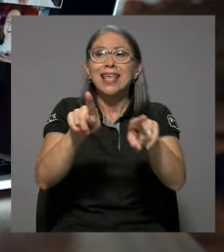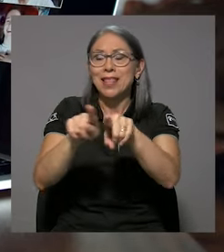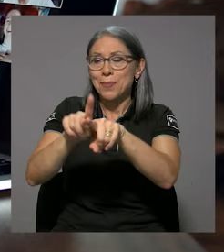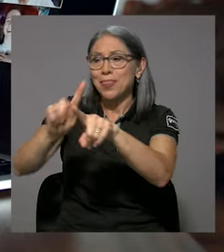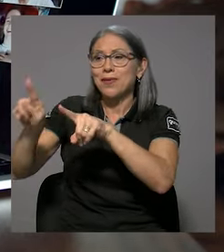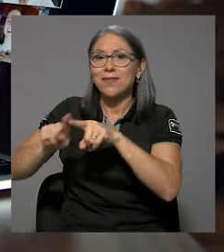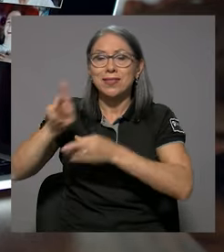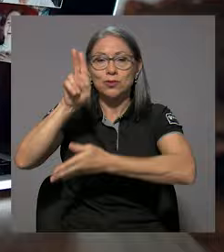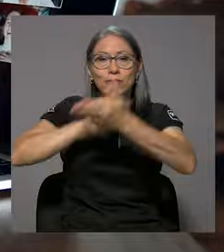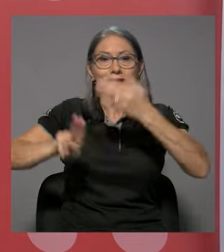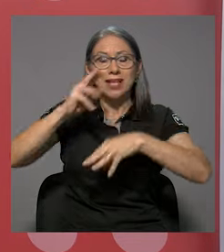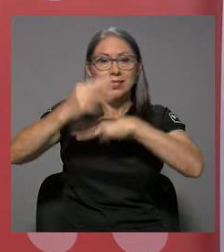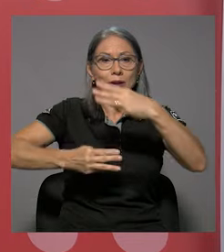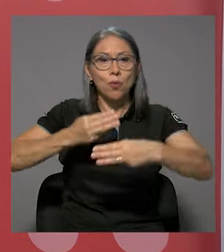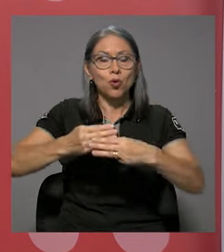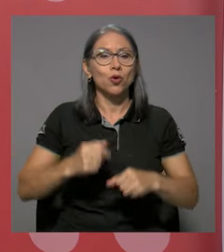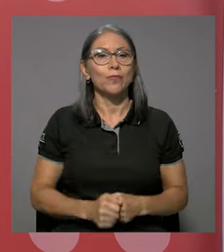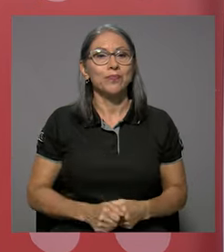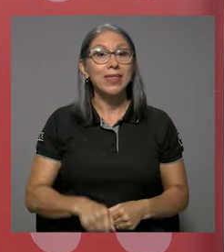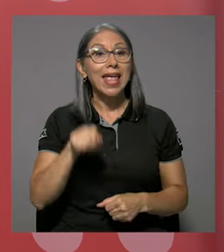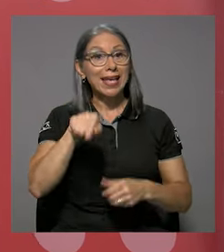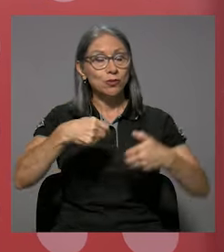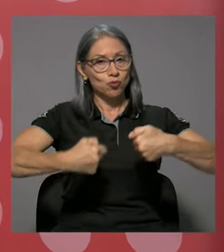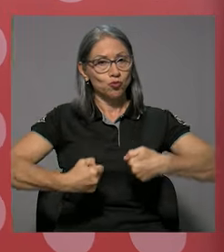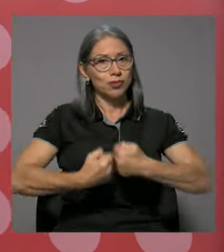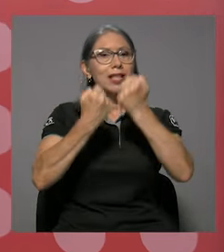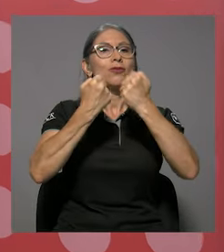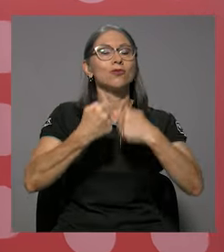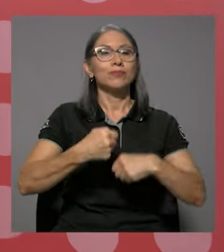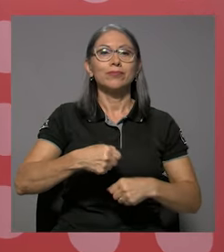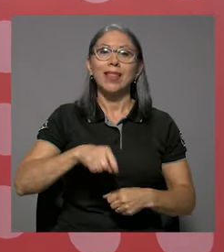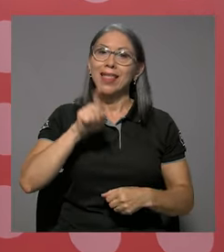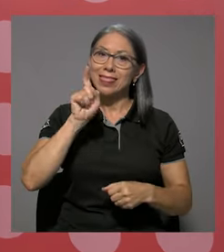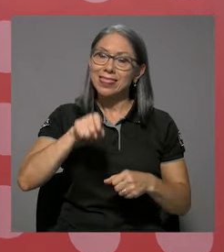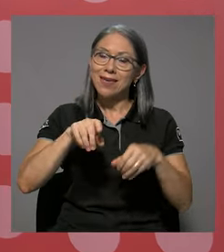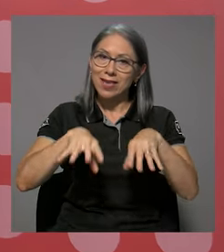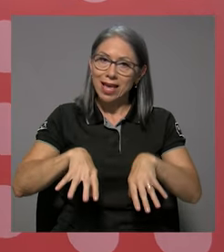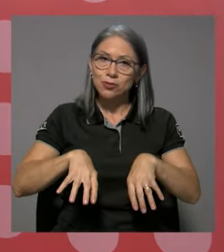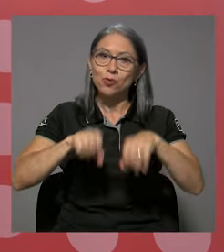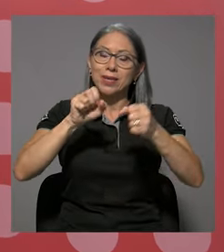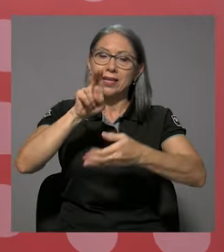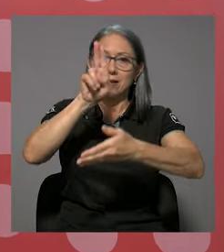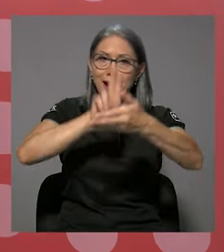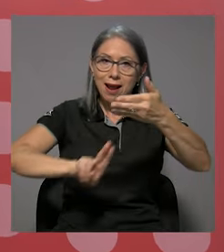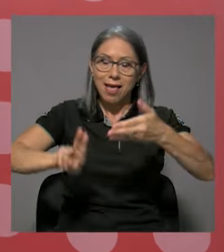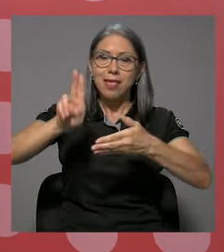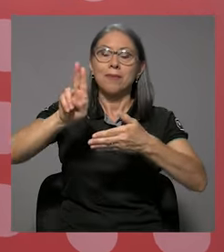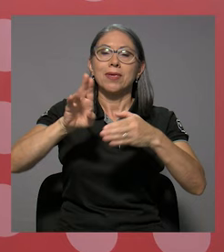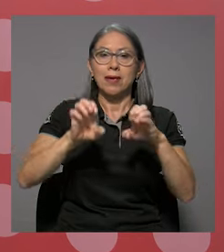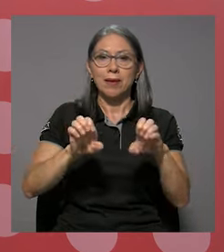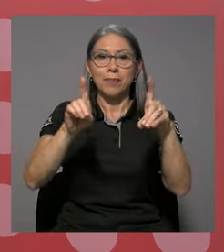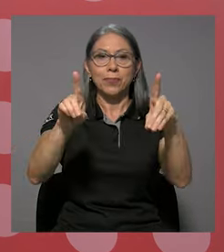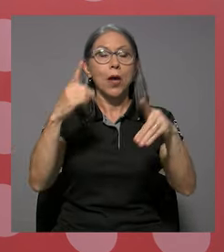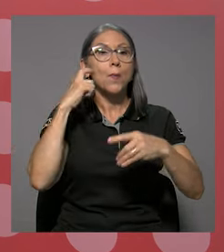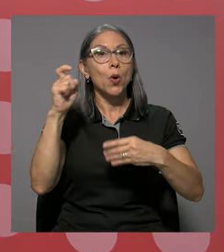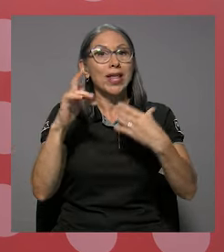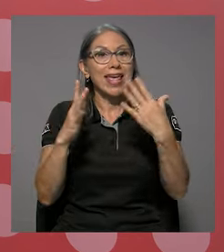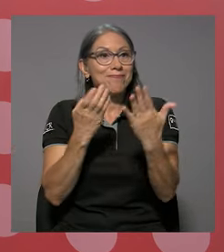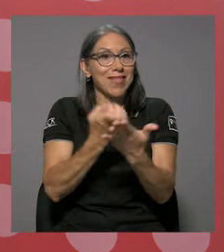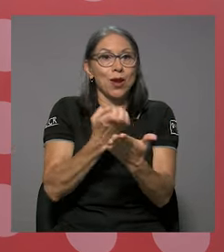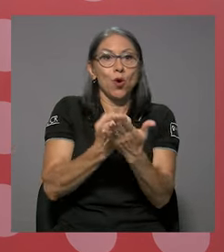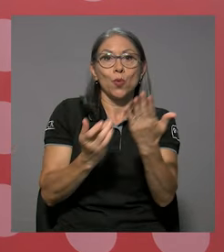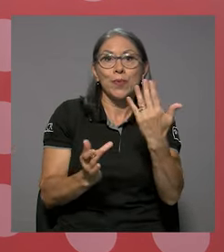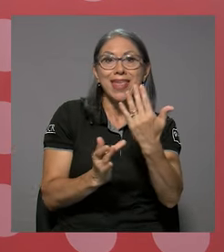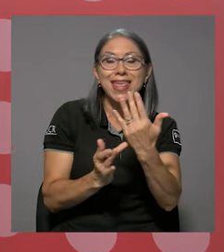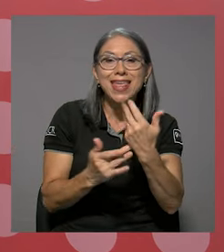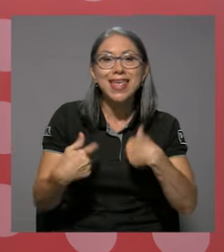universidades del mundo. Es un reto que hay que asumir, que la academia tiene que asumir, porque la digitalización de